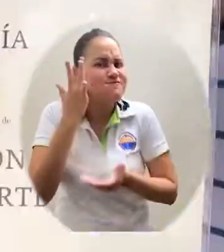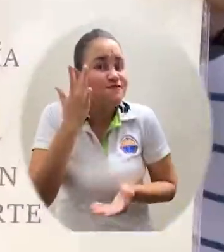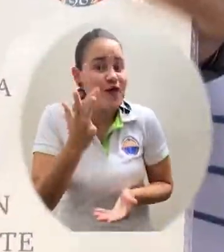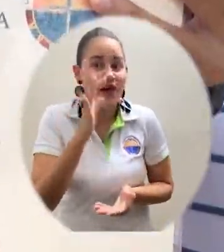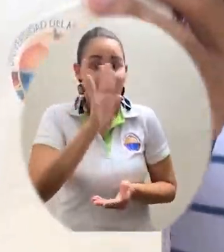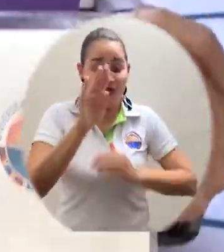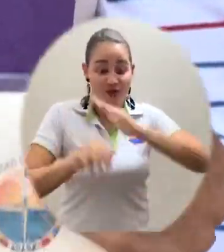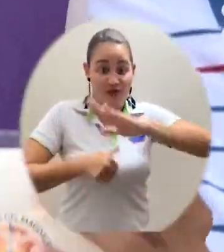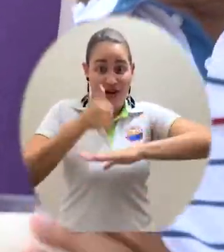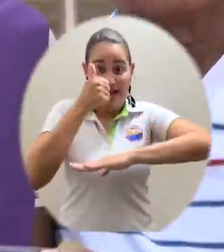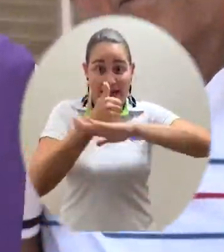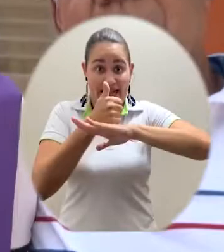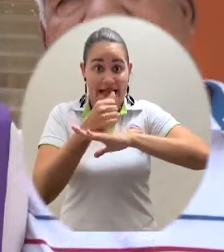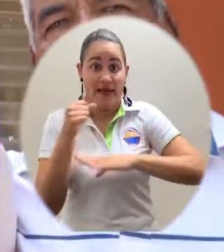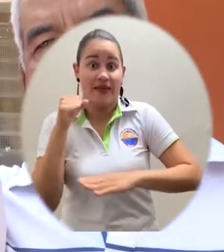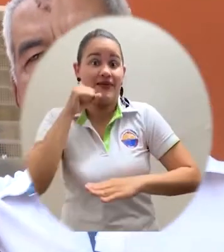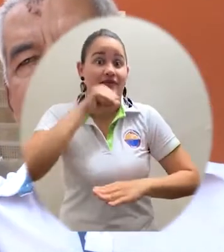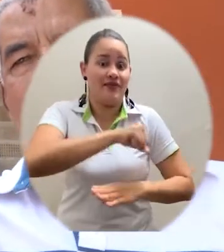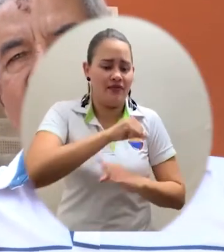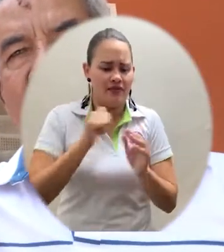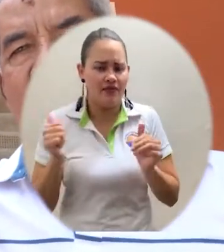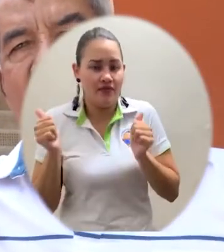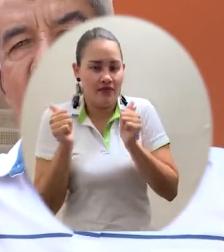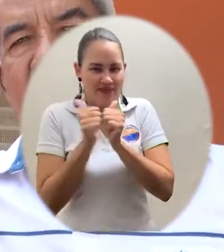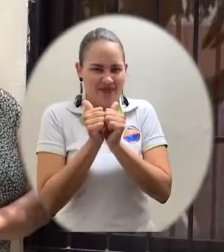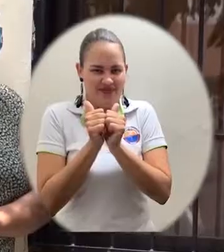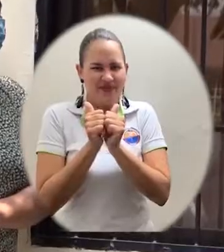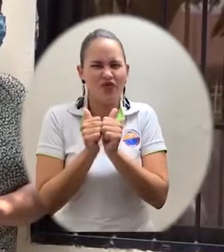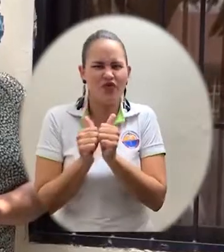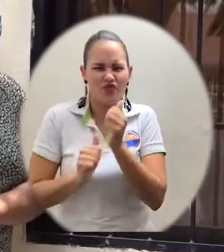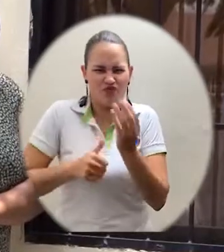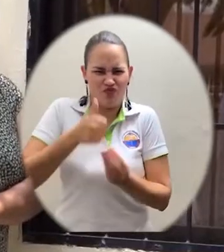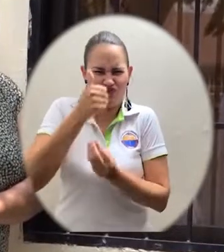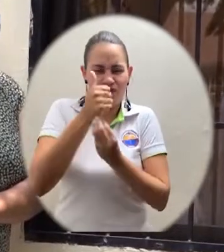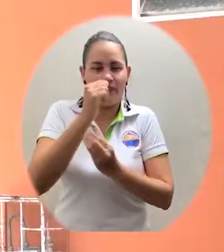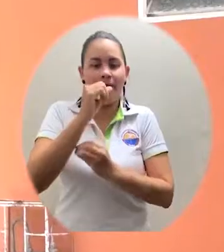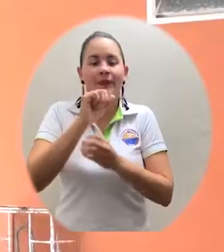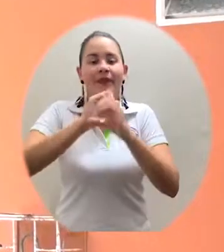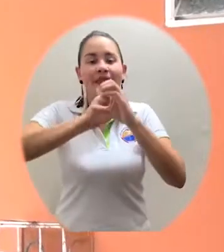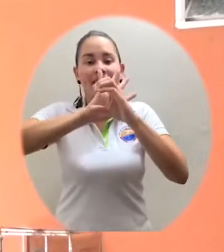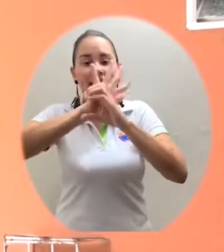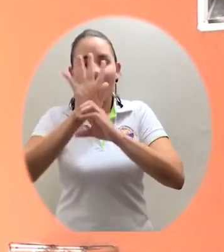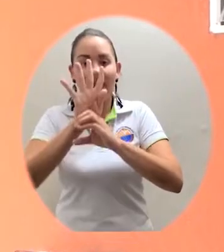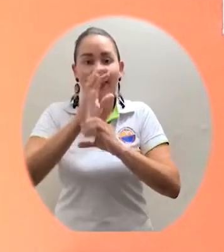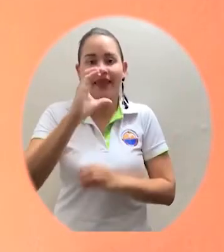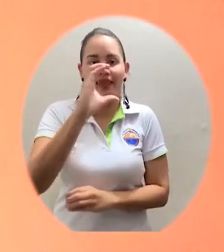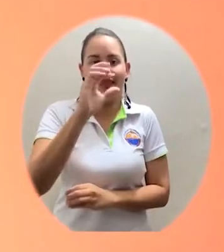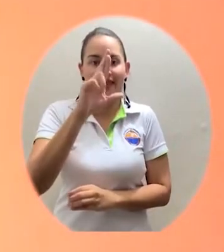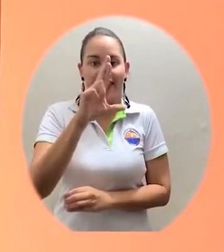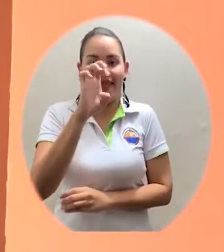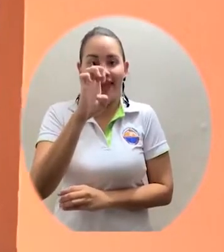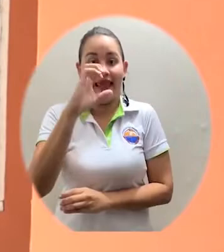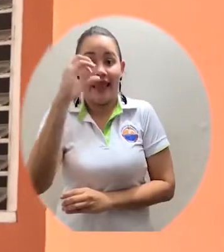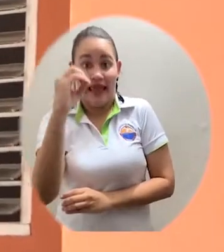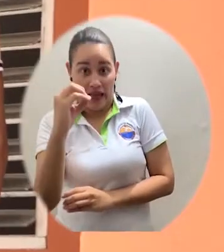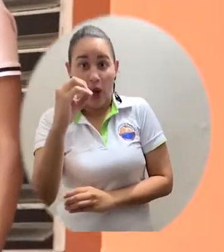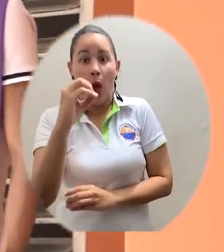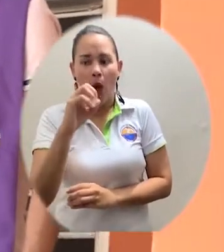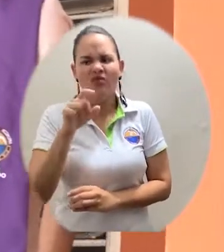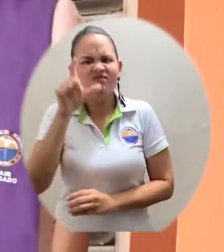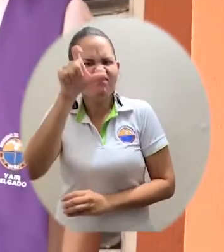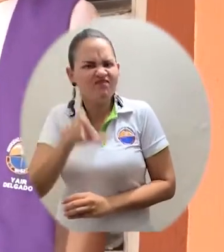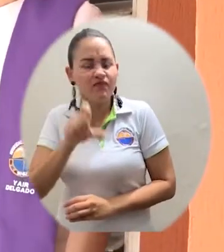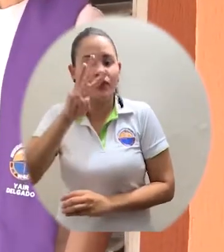la Regionalización de la Educación y las Oportunidades, creo, Wilson Velásquez Bastidas, entregaron a domicilio los diplomas a un grupo de nuevos